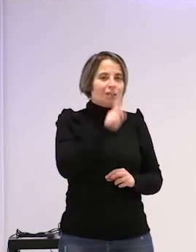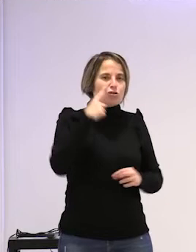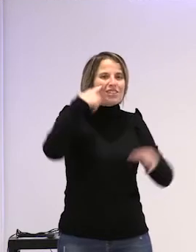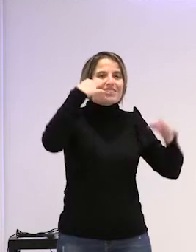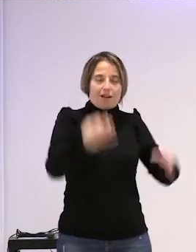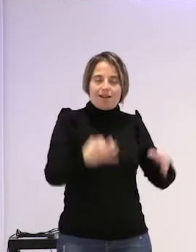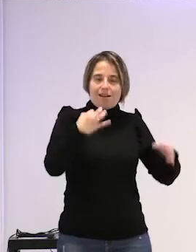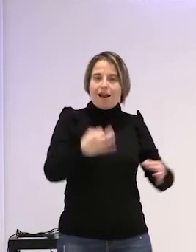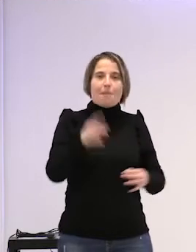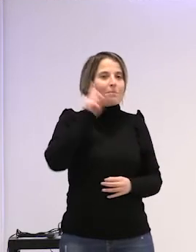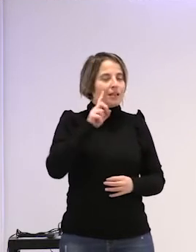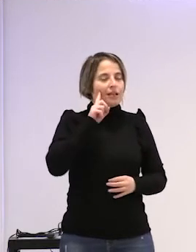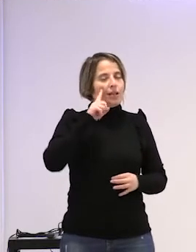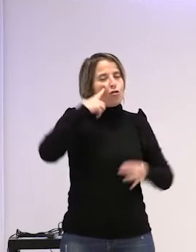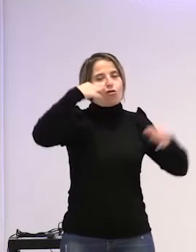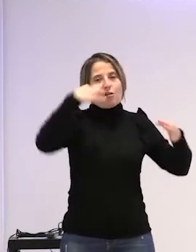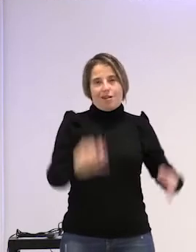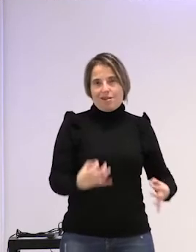real.